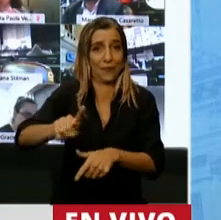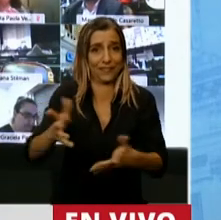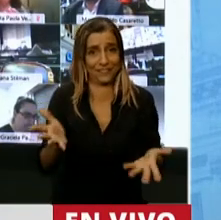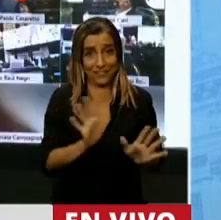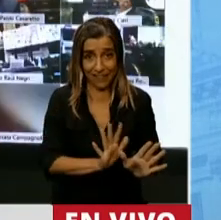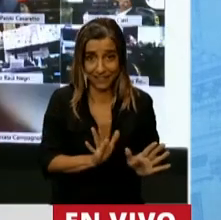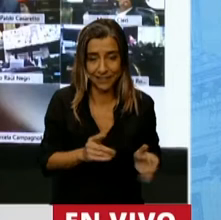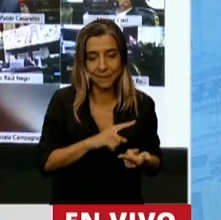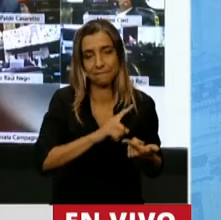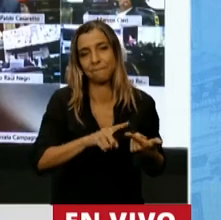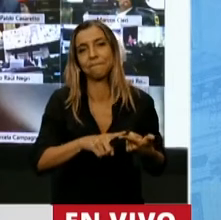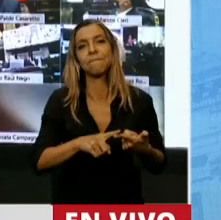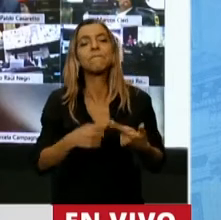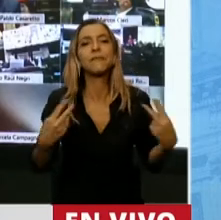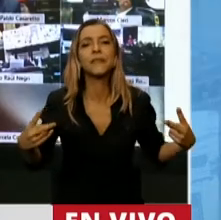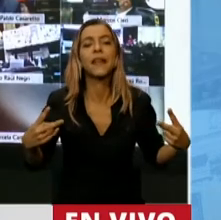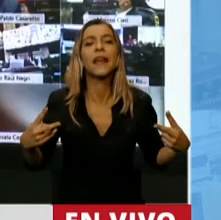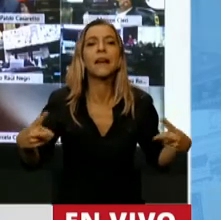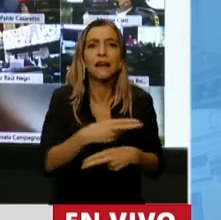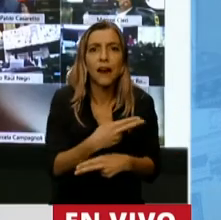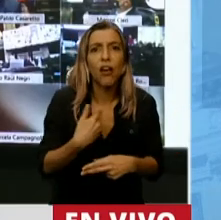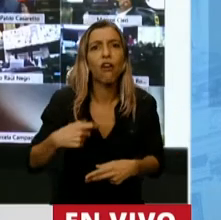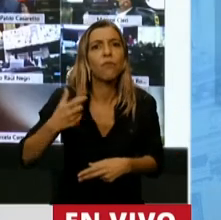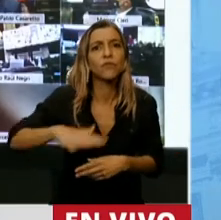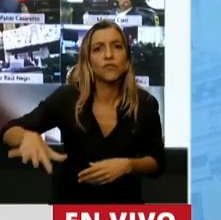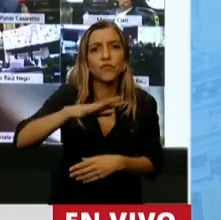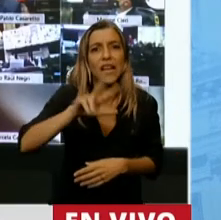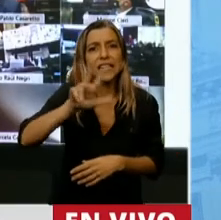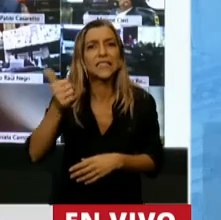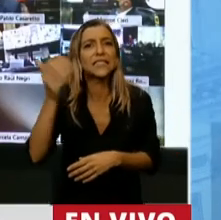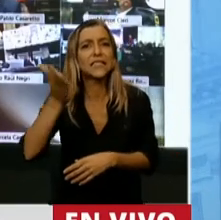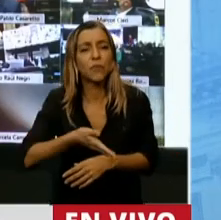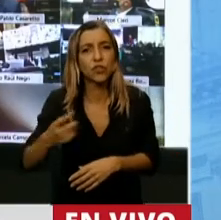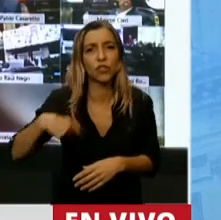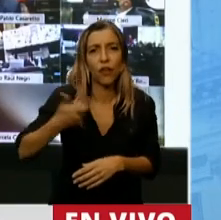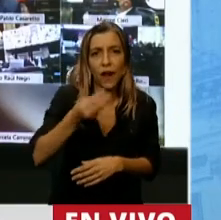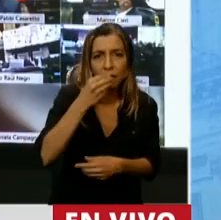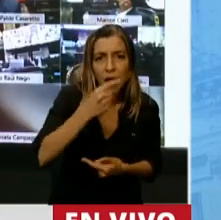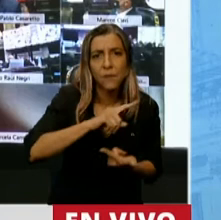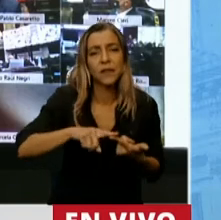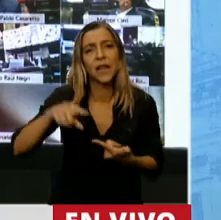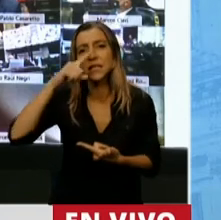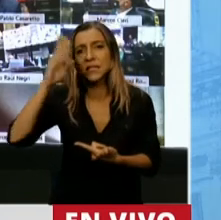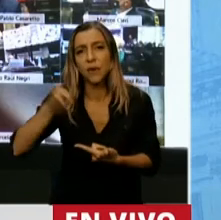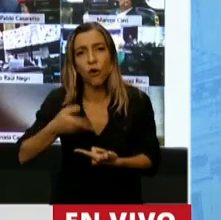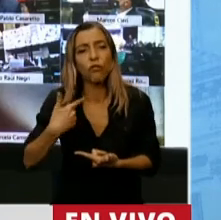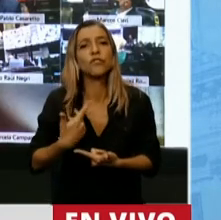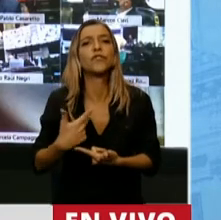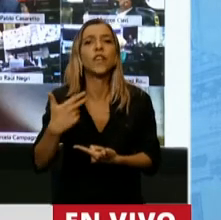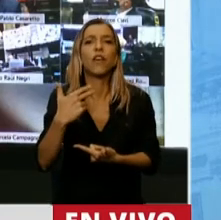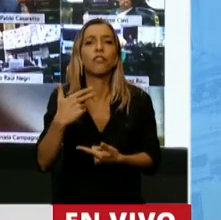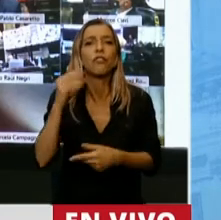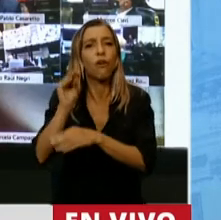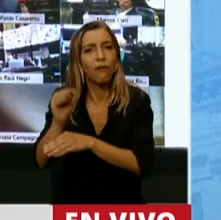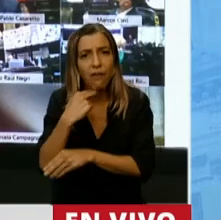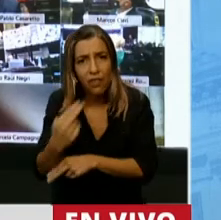que sufre un tijeretazo enorme, fíjese, 36% de recorte en la tarjeta alimentar, 7% en la asignación universal por hijo,